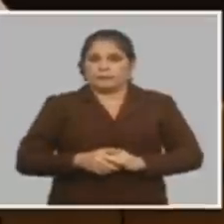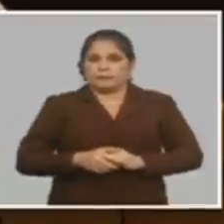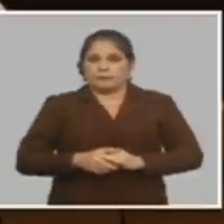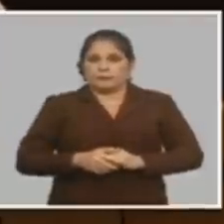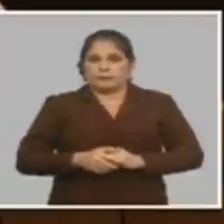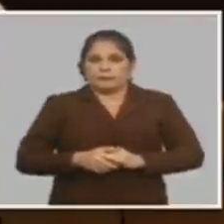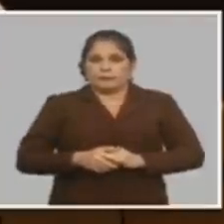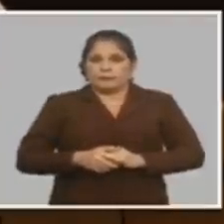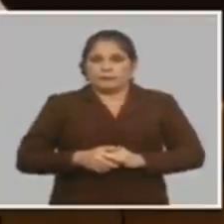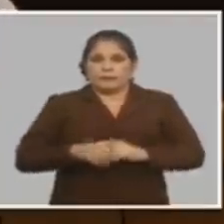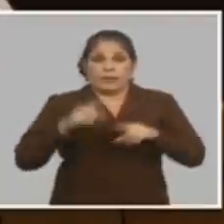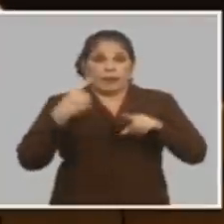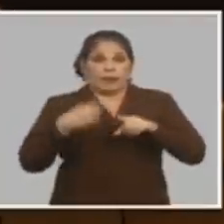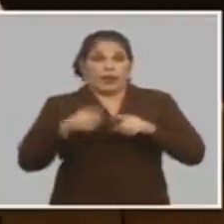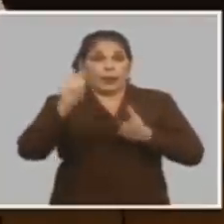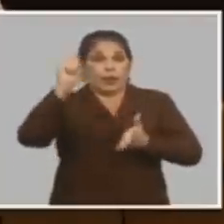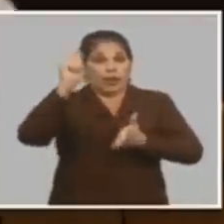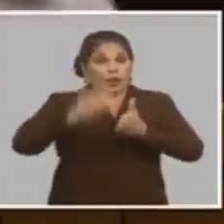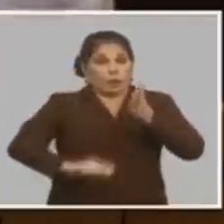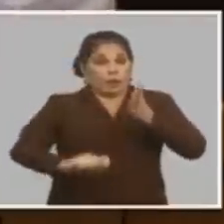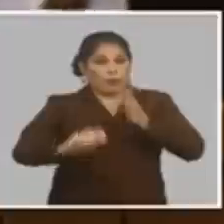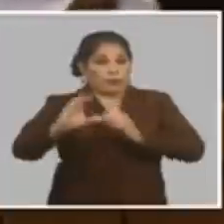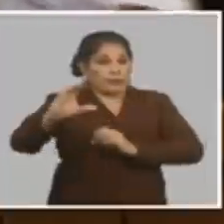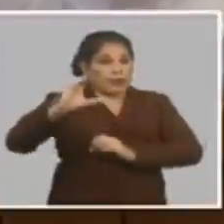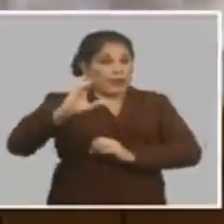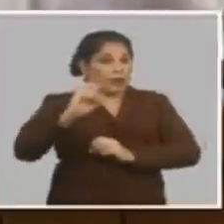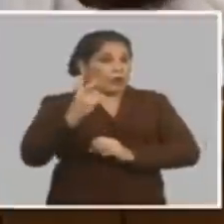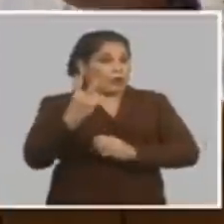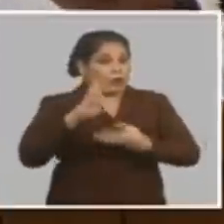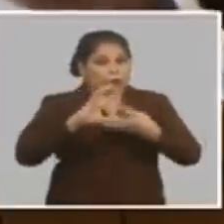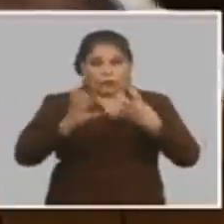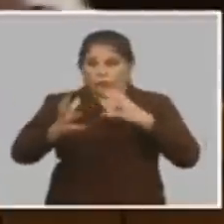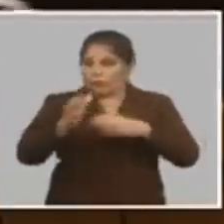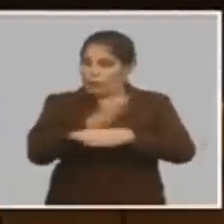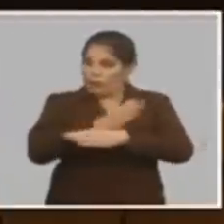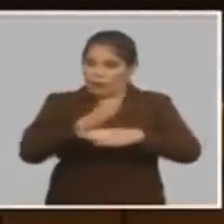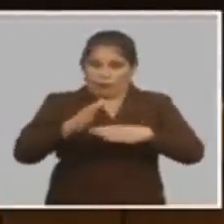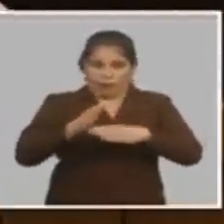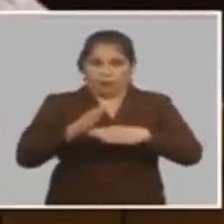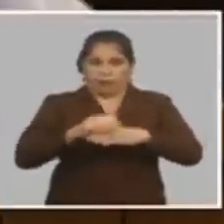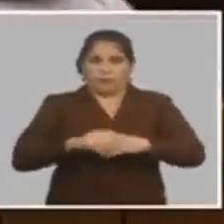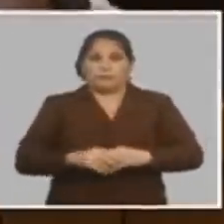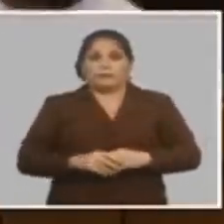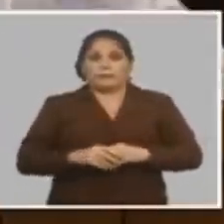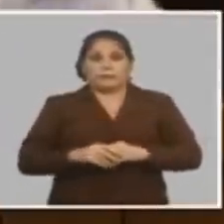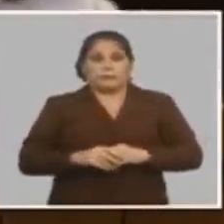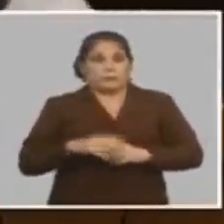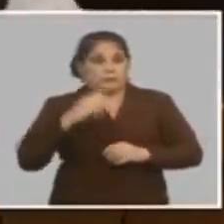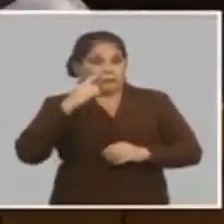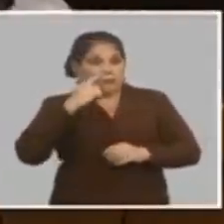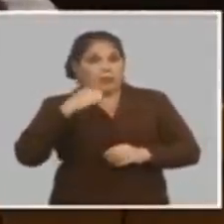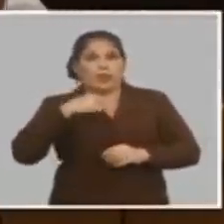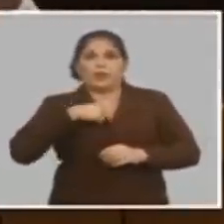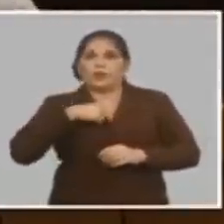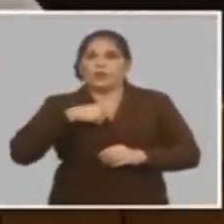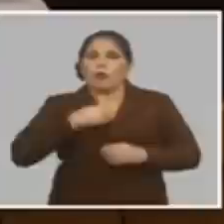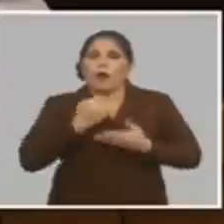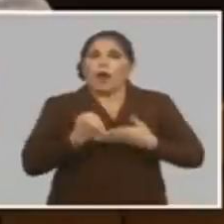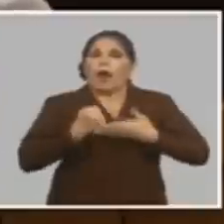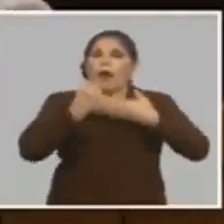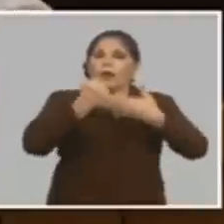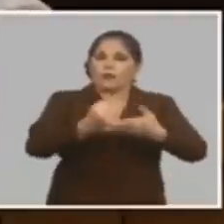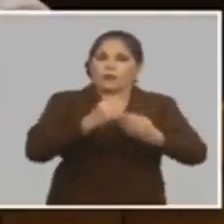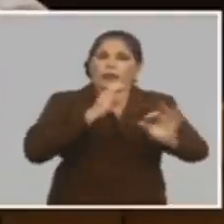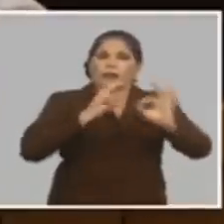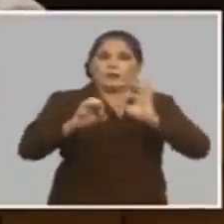en el caso del impuesto sobre el salario que son dos cosas diferentes fíjese cuando yo contribuyo